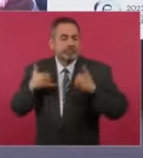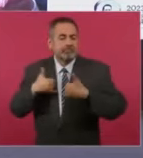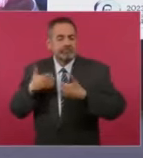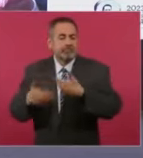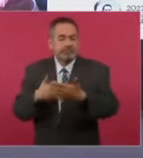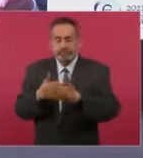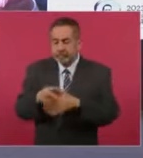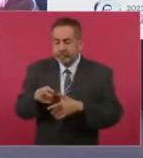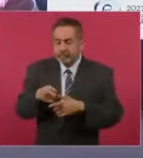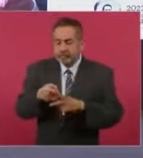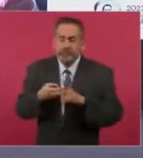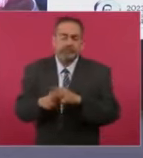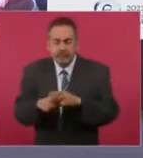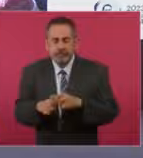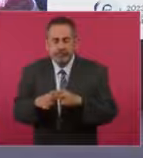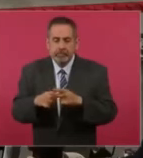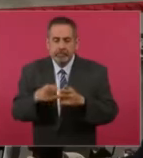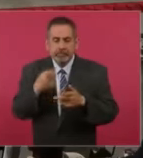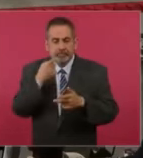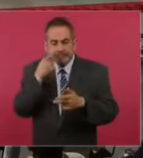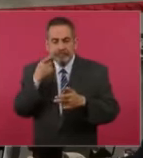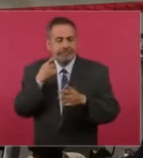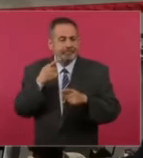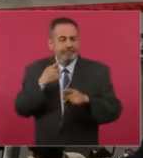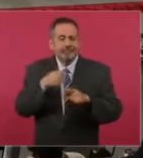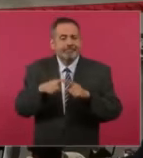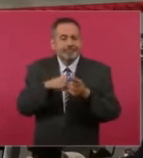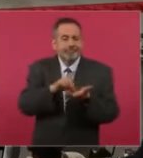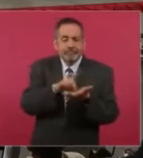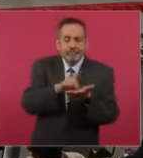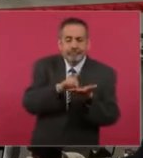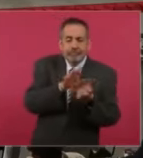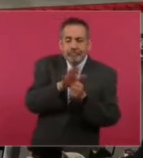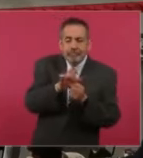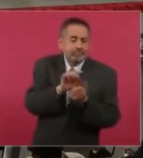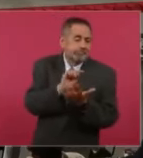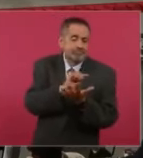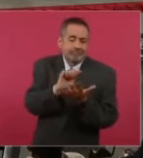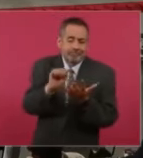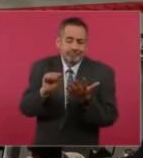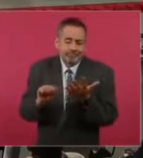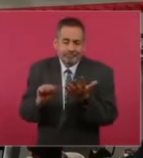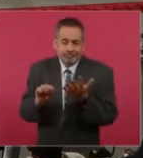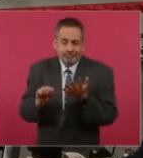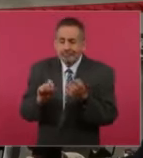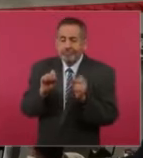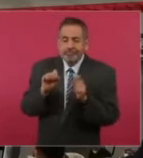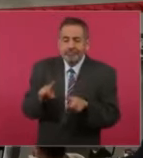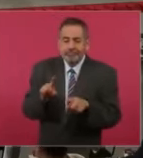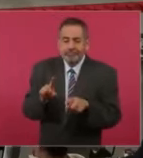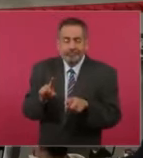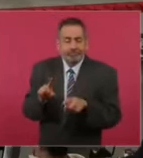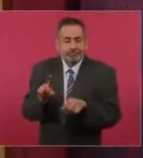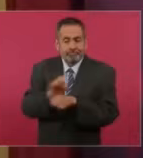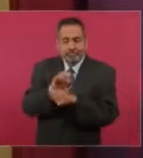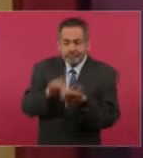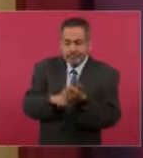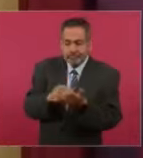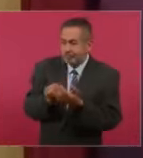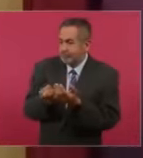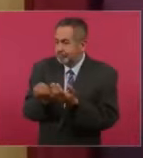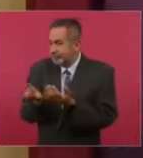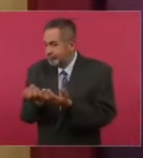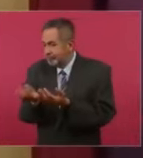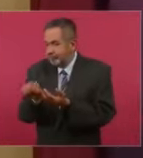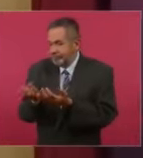entran en este fenómeno de multiconsumo, consumo de muchas drogas a la vez, en el mismo momento. Y esto